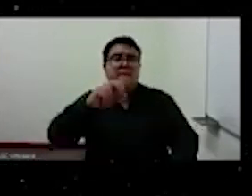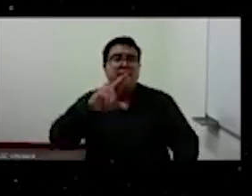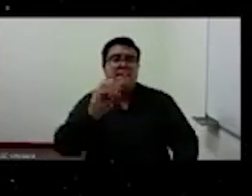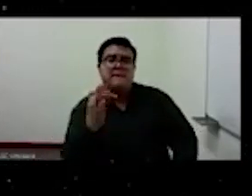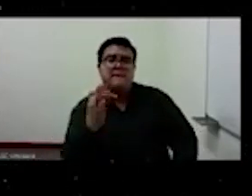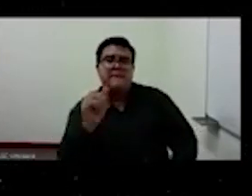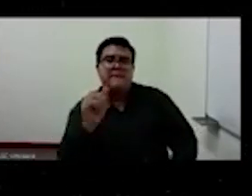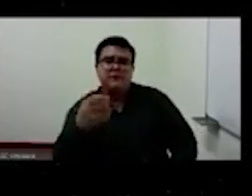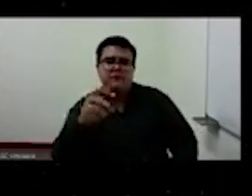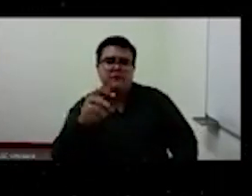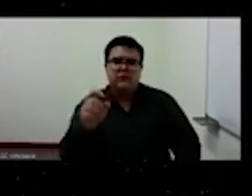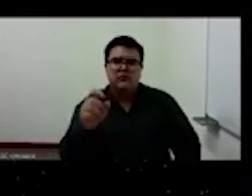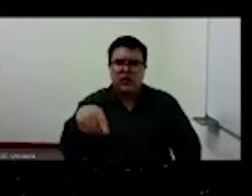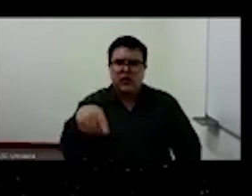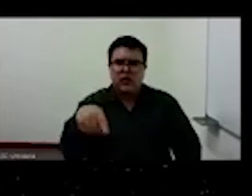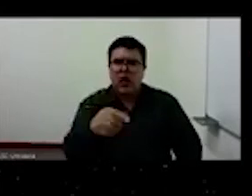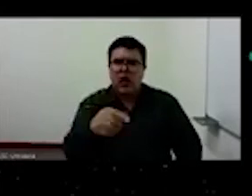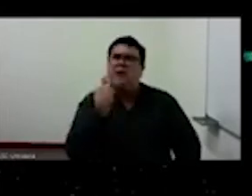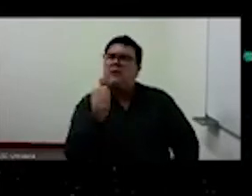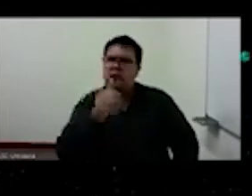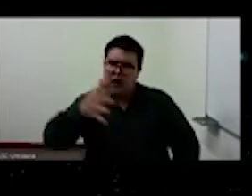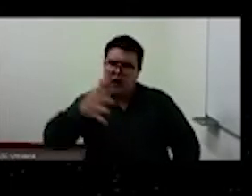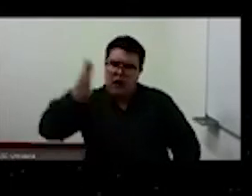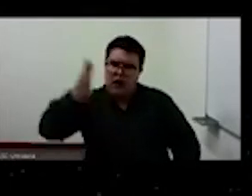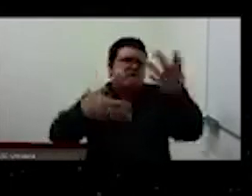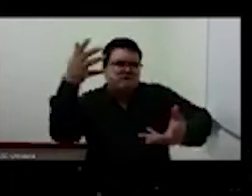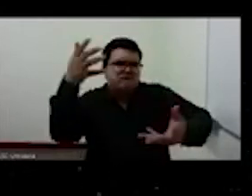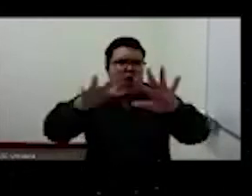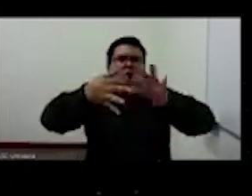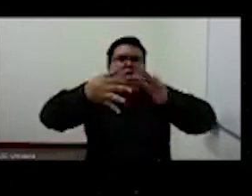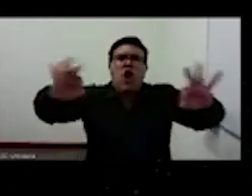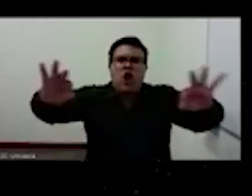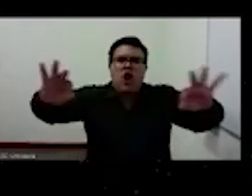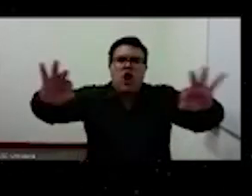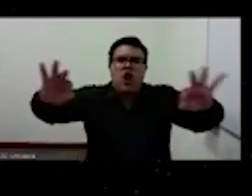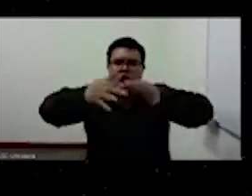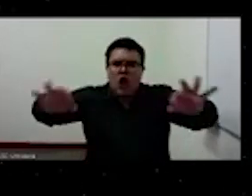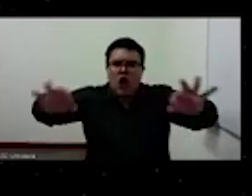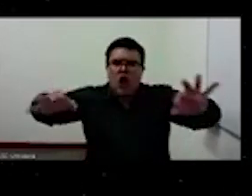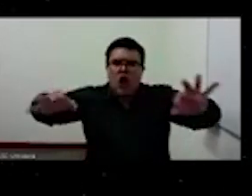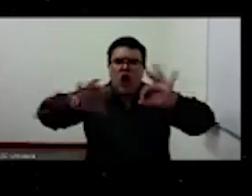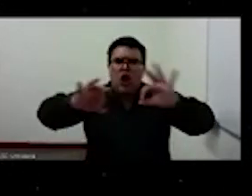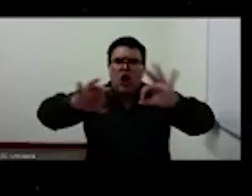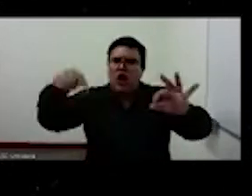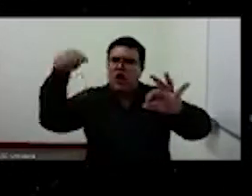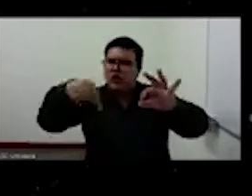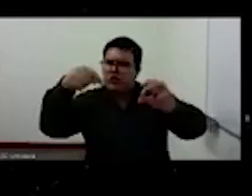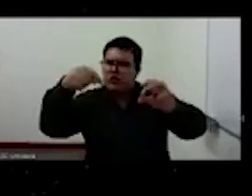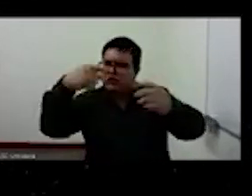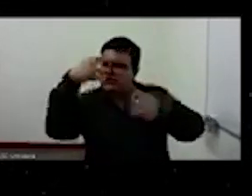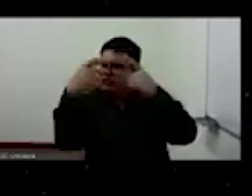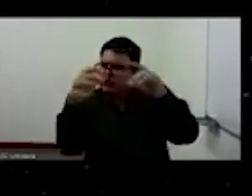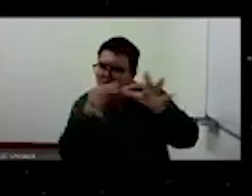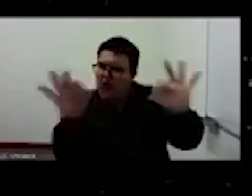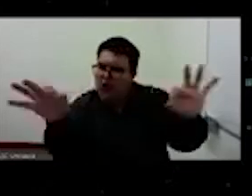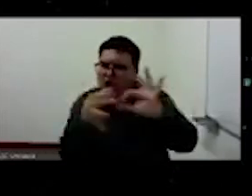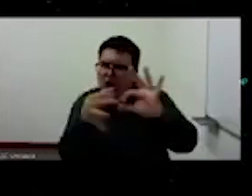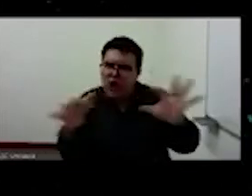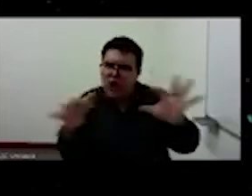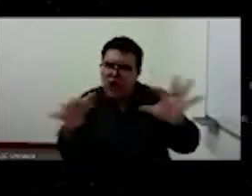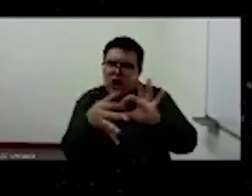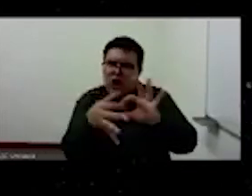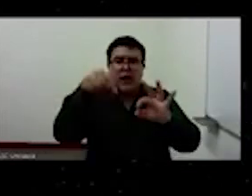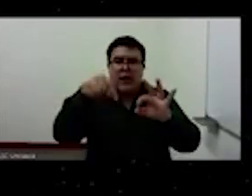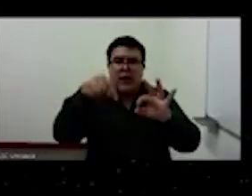dejó algunos fragmentos y entre estos fragmentos y puede ser que el más